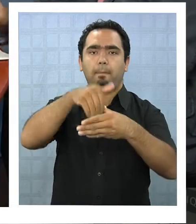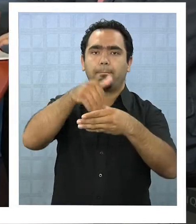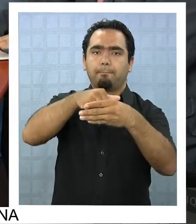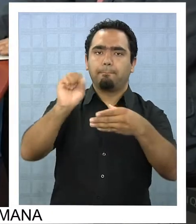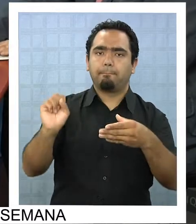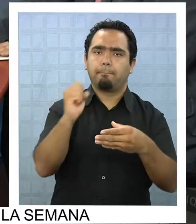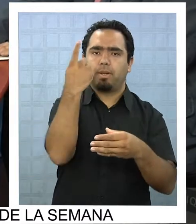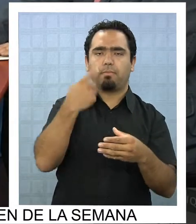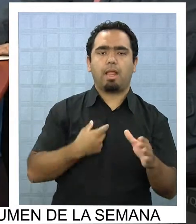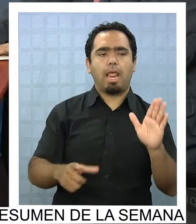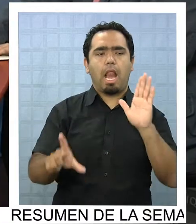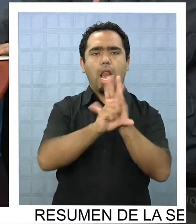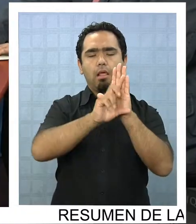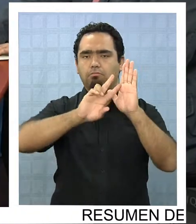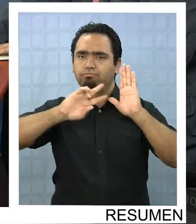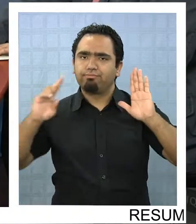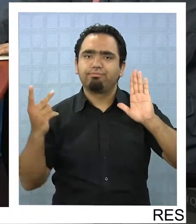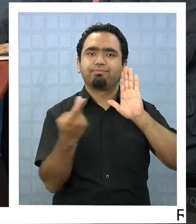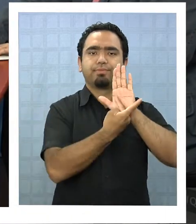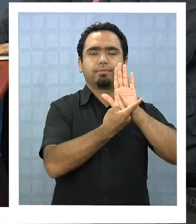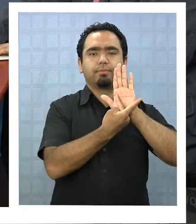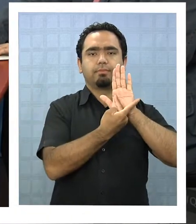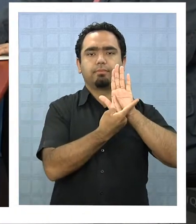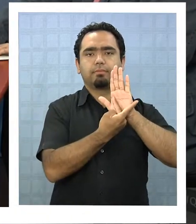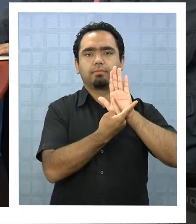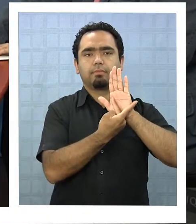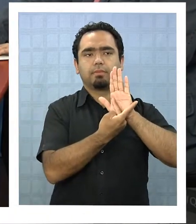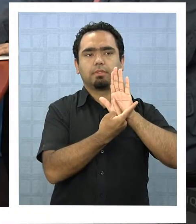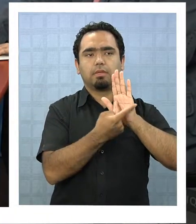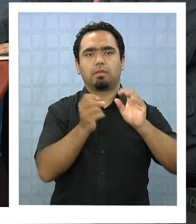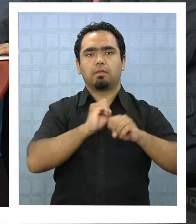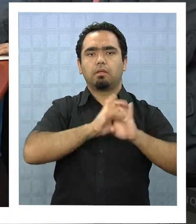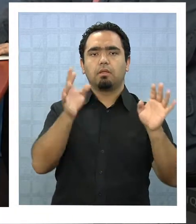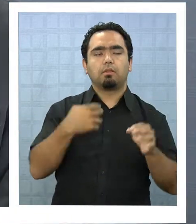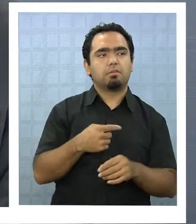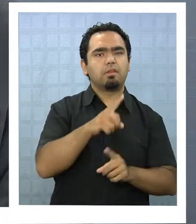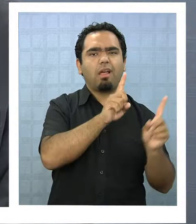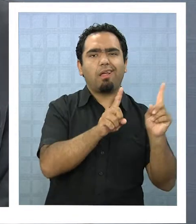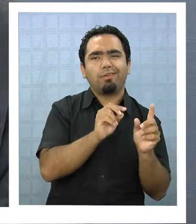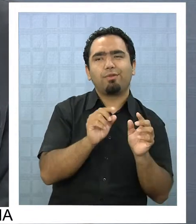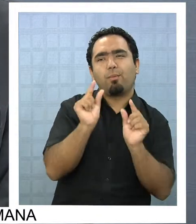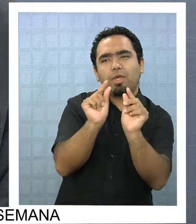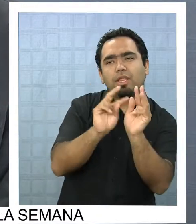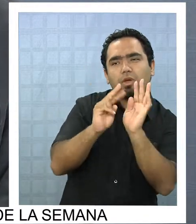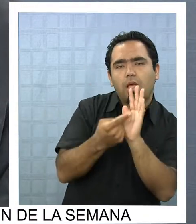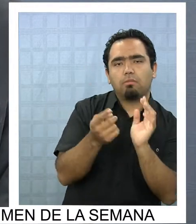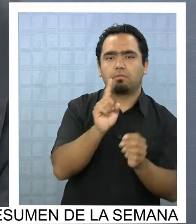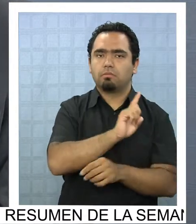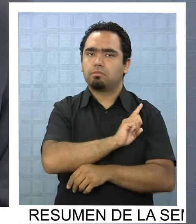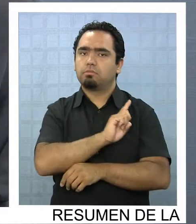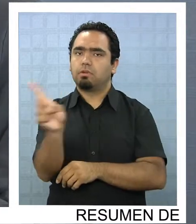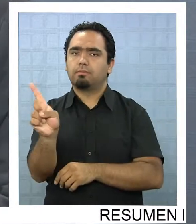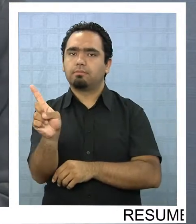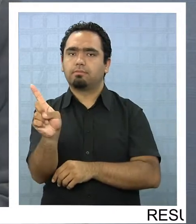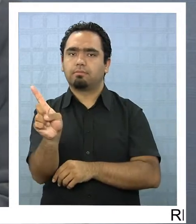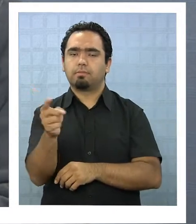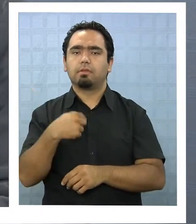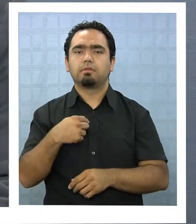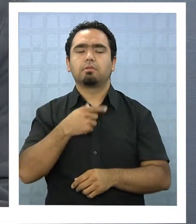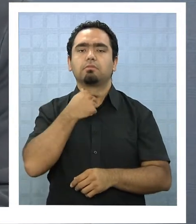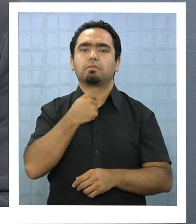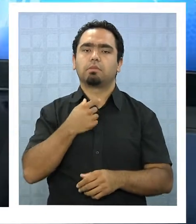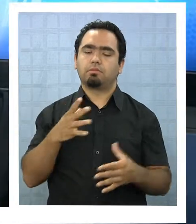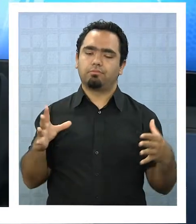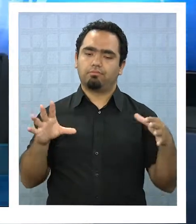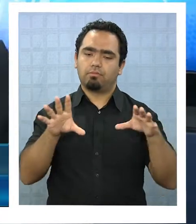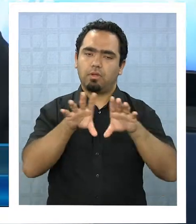reglas del sistema o sea yo no puedo ir con el curasbuna primaria no voy a ir no voy a ir a primarias